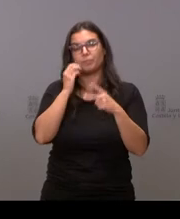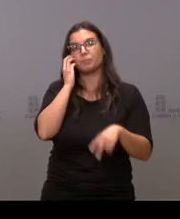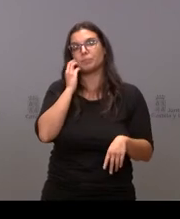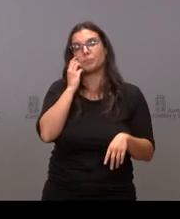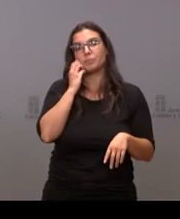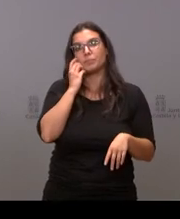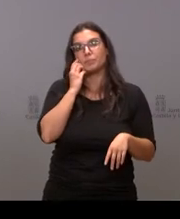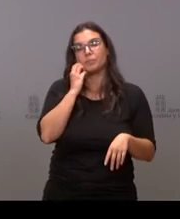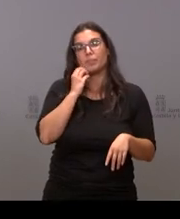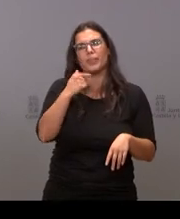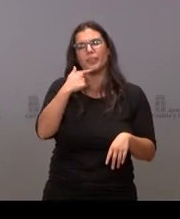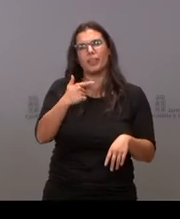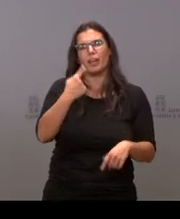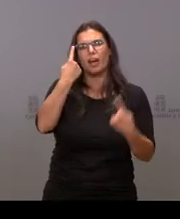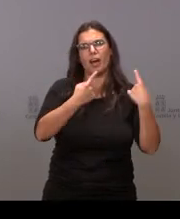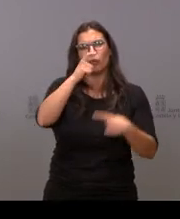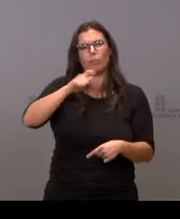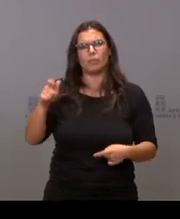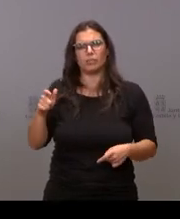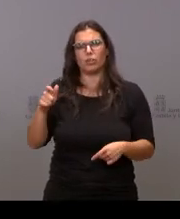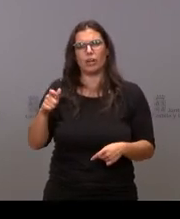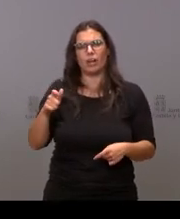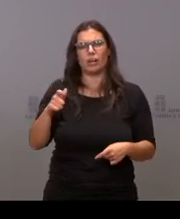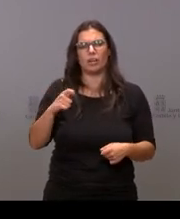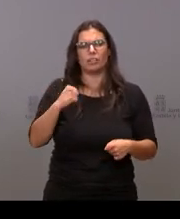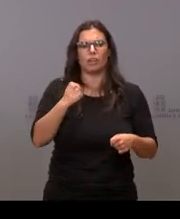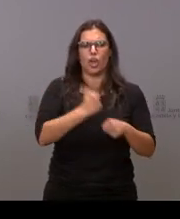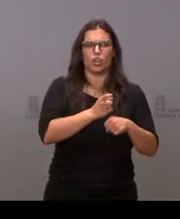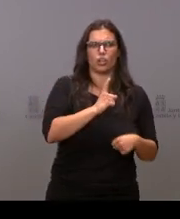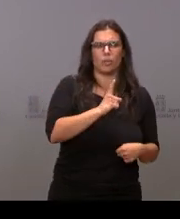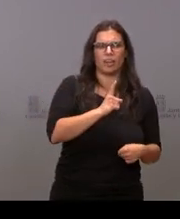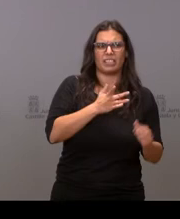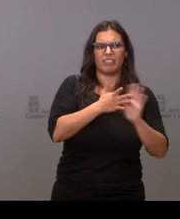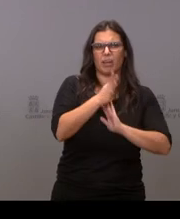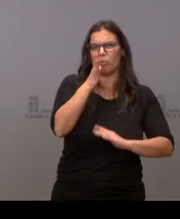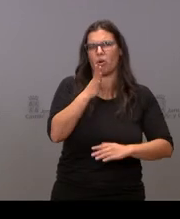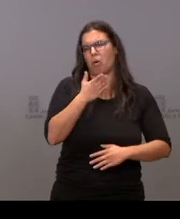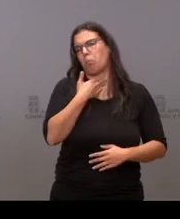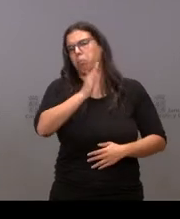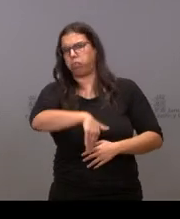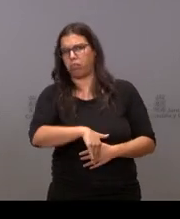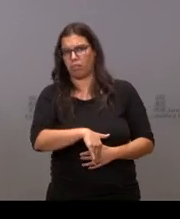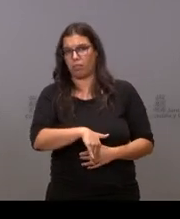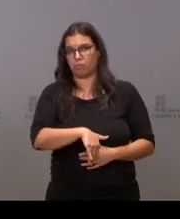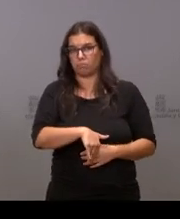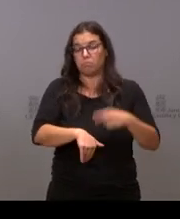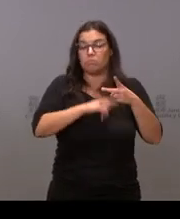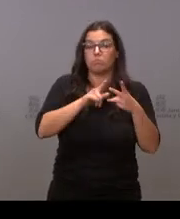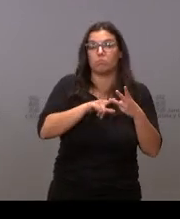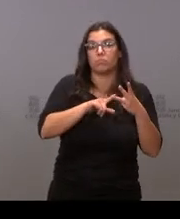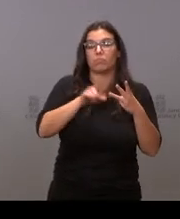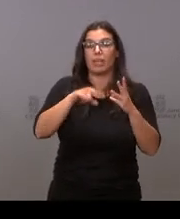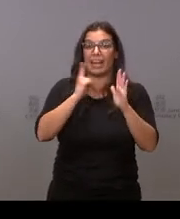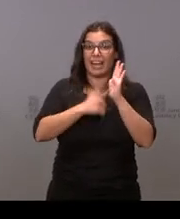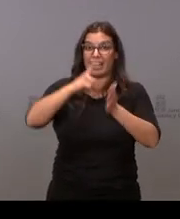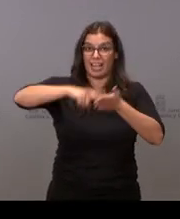decir que la gente que hay gente que si no trabaja es porque no quiere de la comentaria anterior otra si va a cumplir la ley de